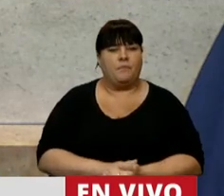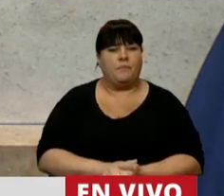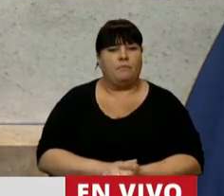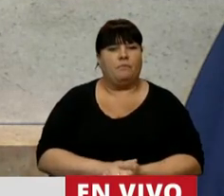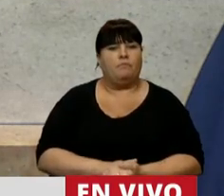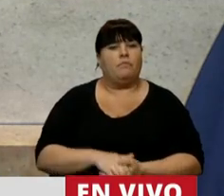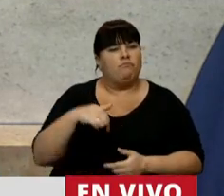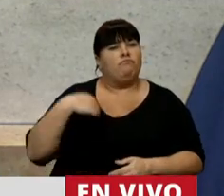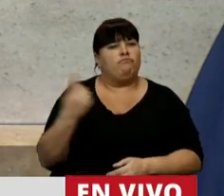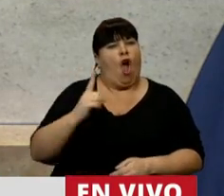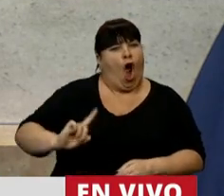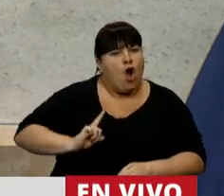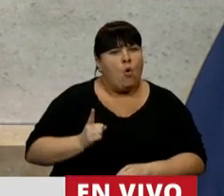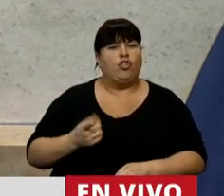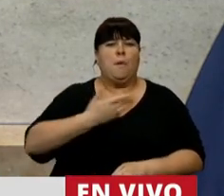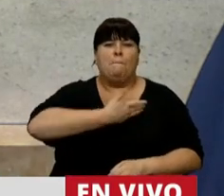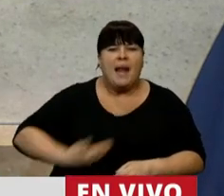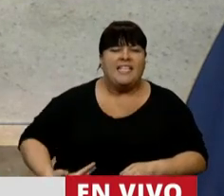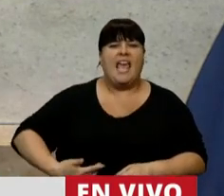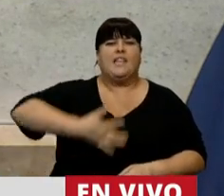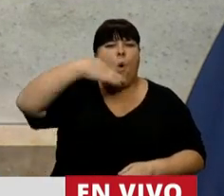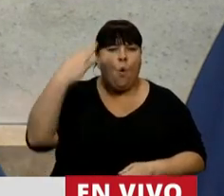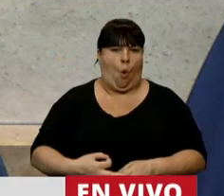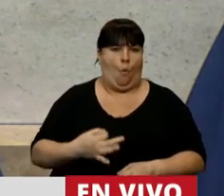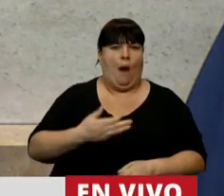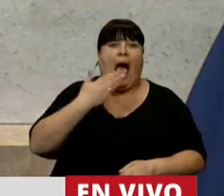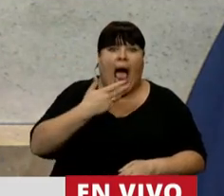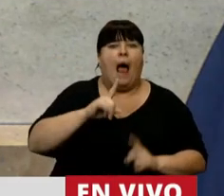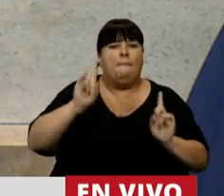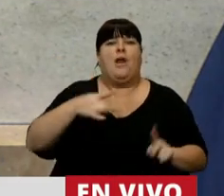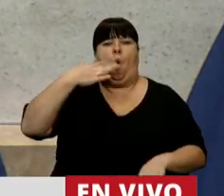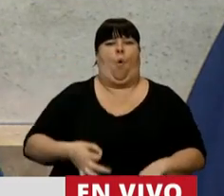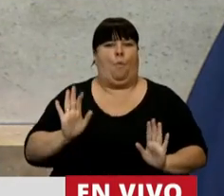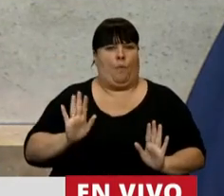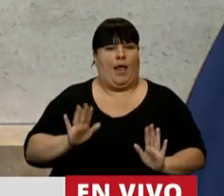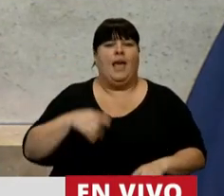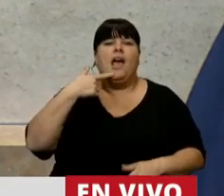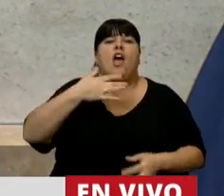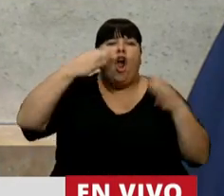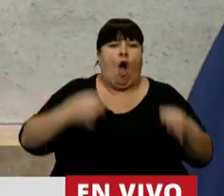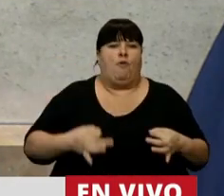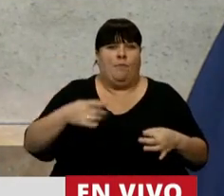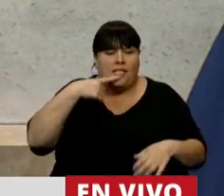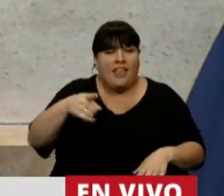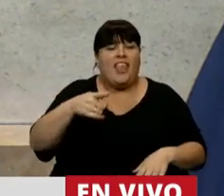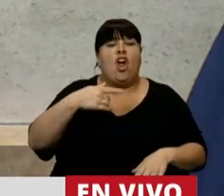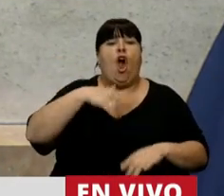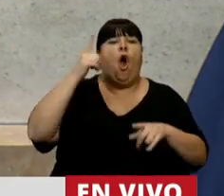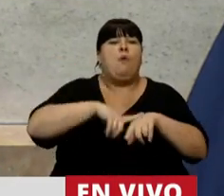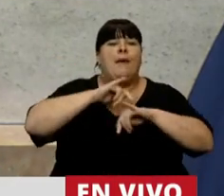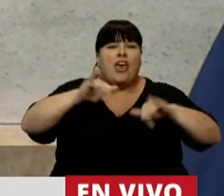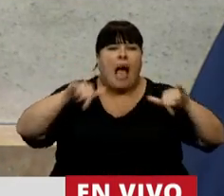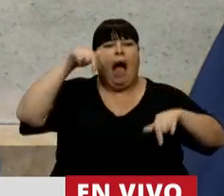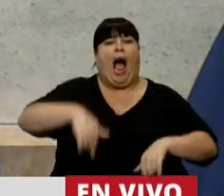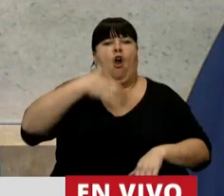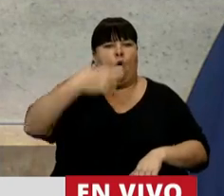Estamos orgullosos de un presidente que honra a su palabra, que cumple el compromiso que él hizo durante la